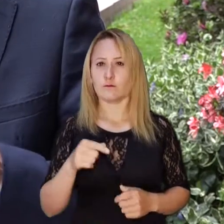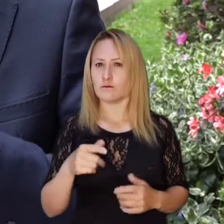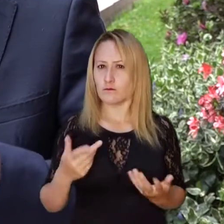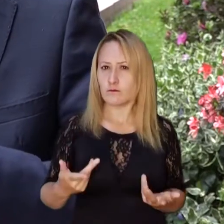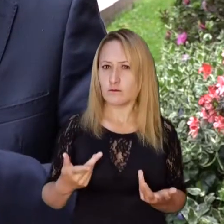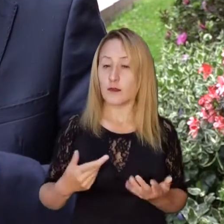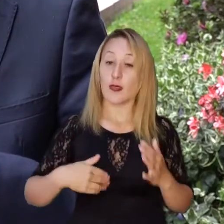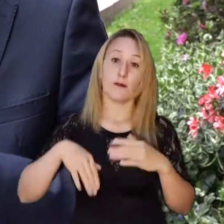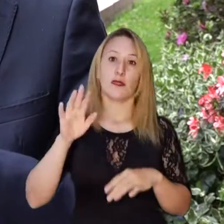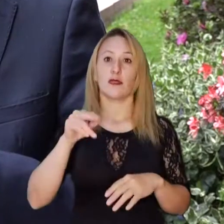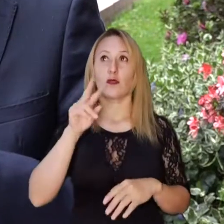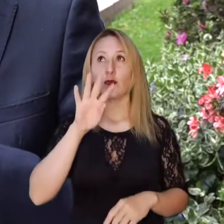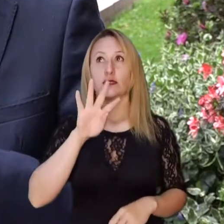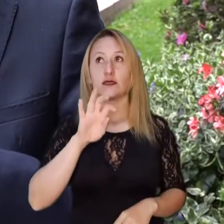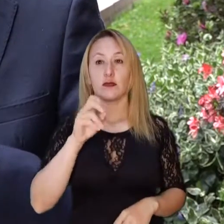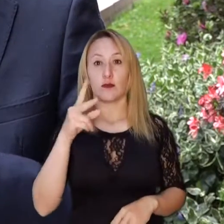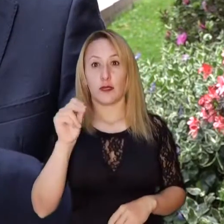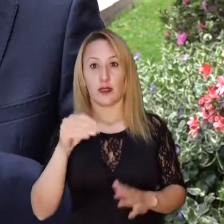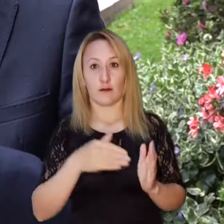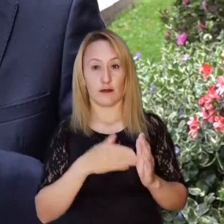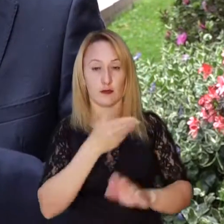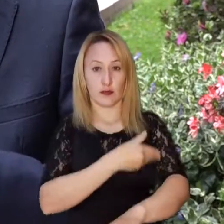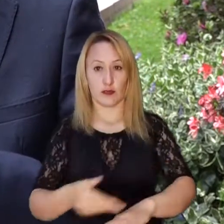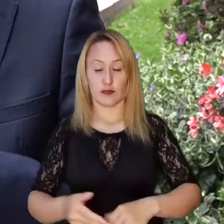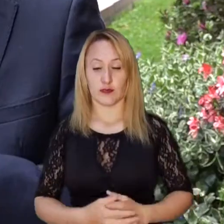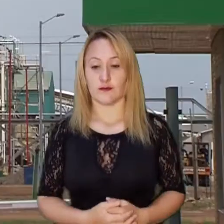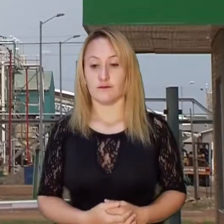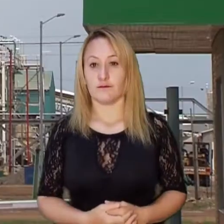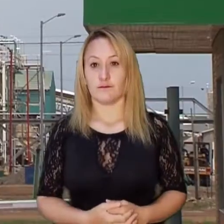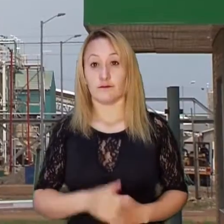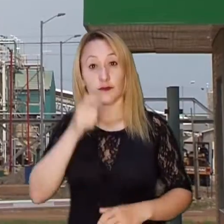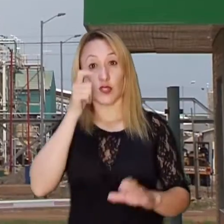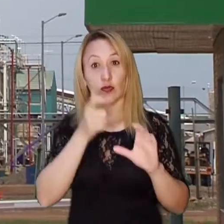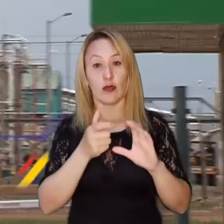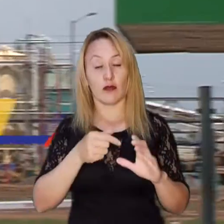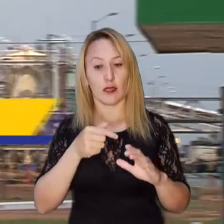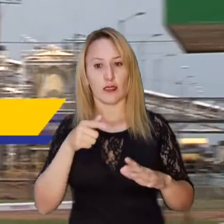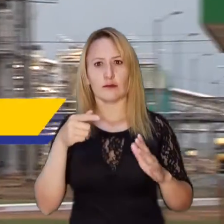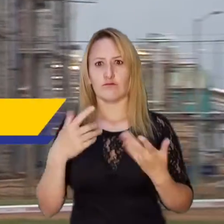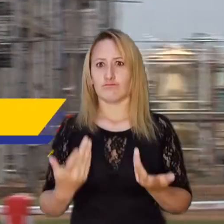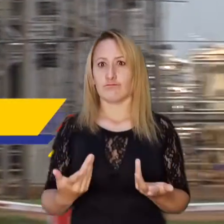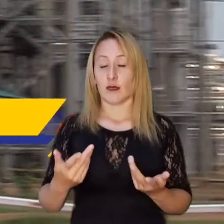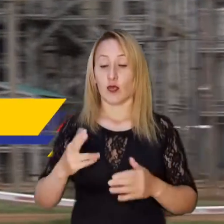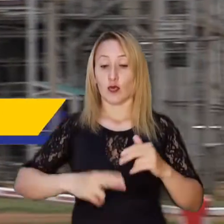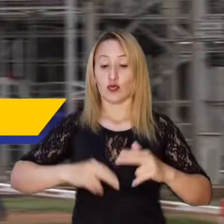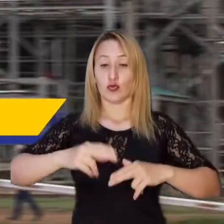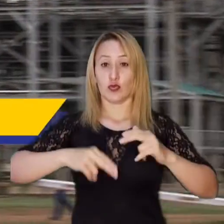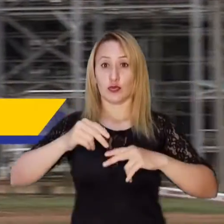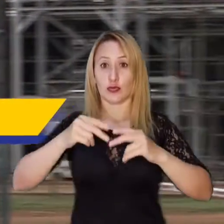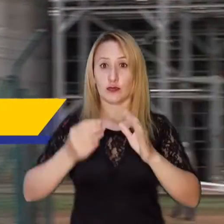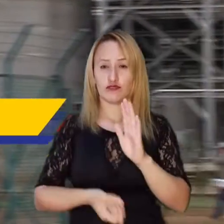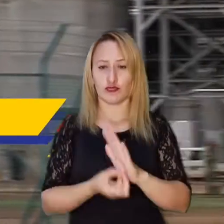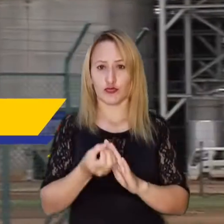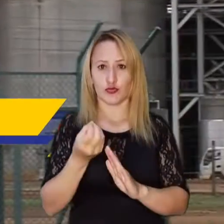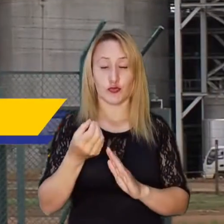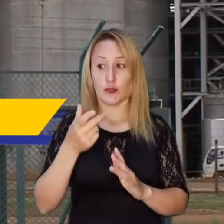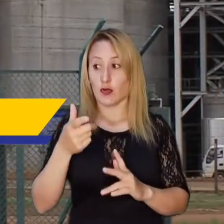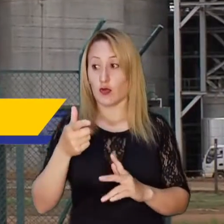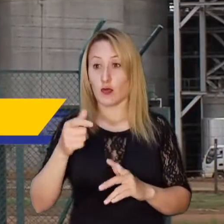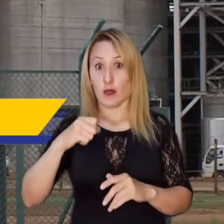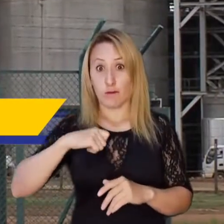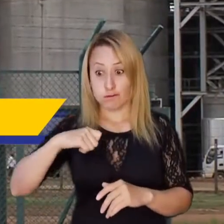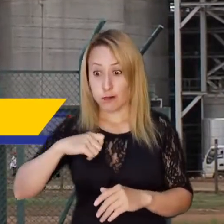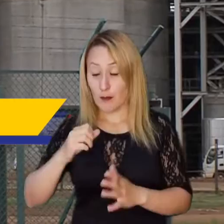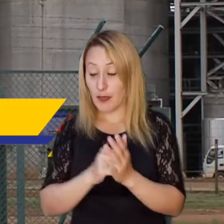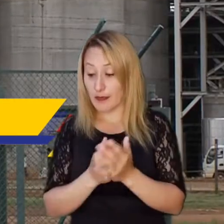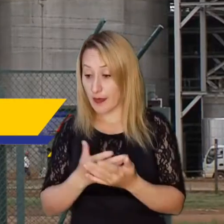está establecido en más de 920 mil millones de pesos. La Contraloría señaló que construir una planta de etanol sin contar